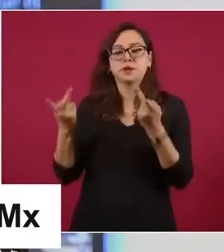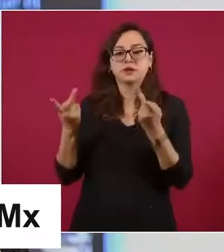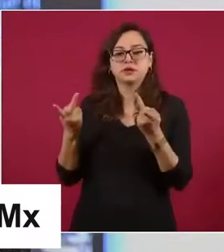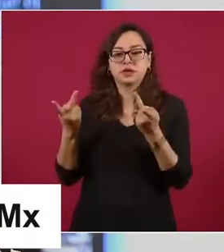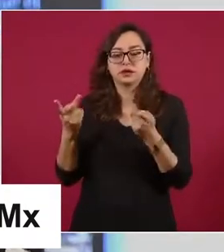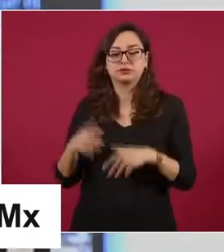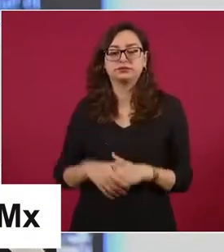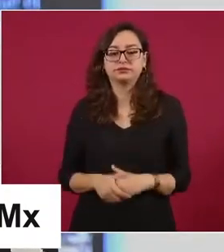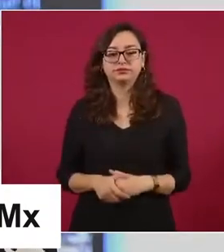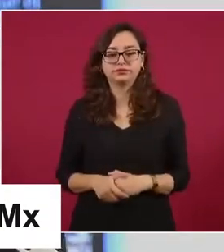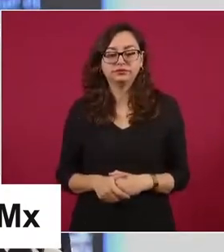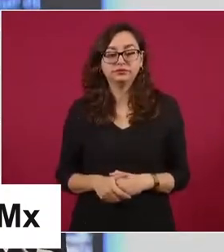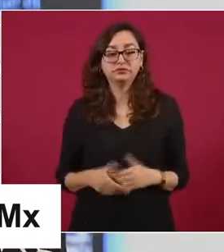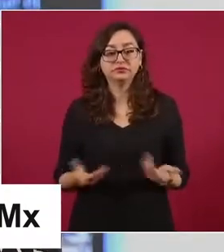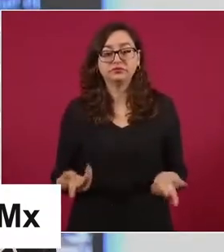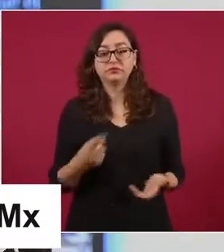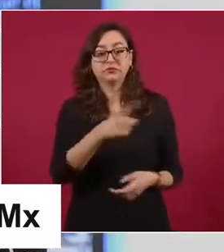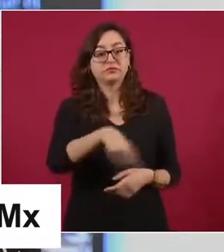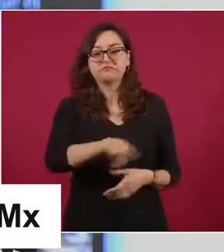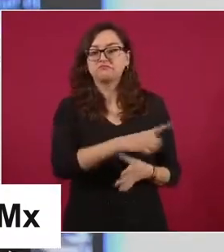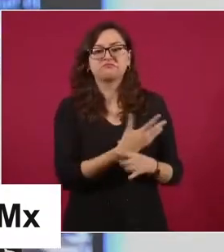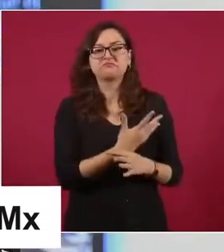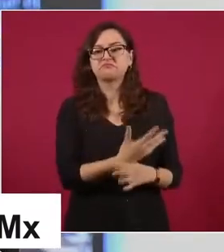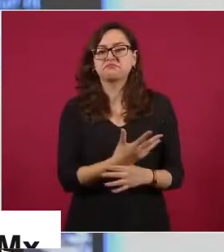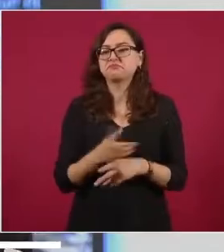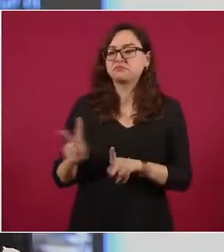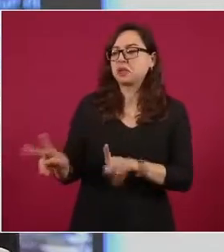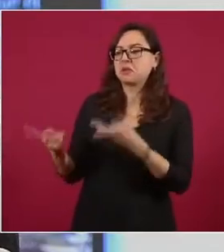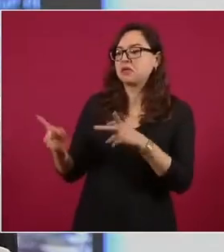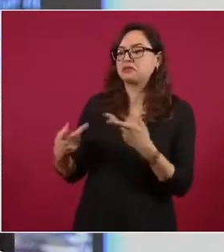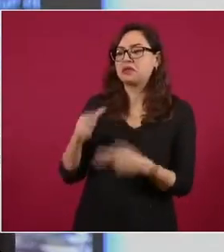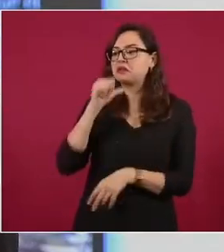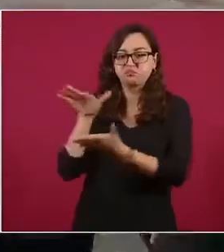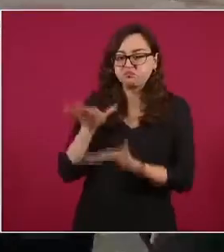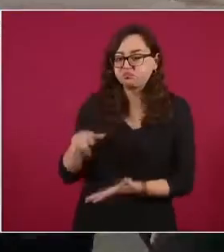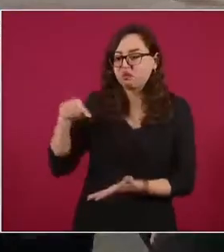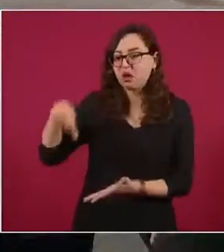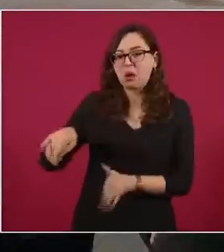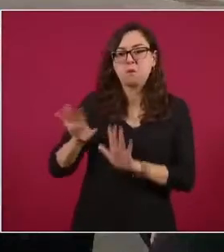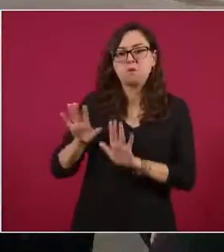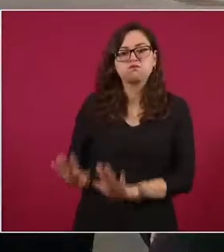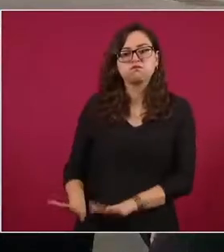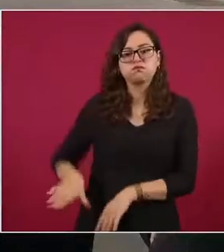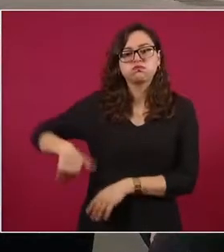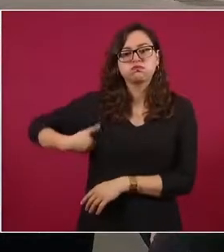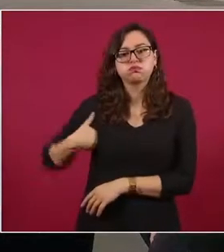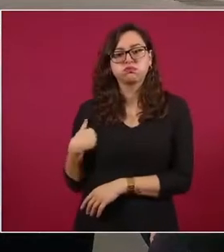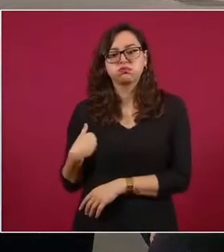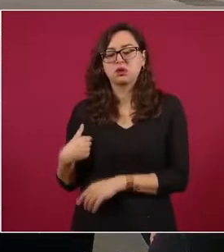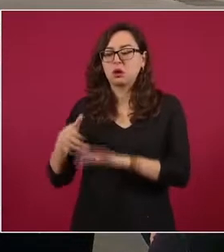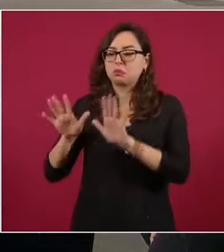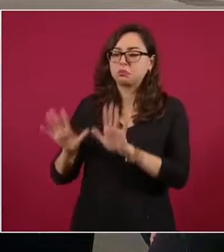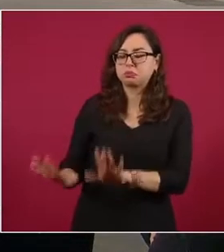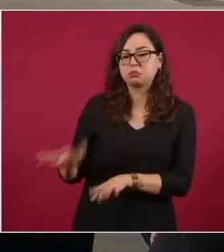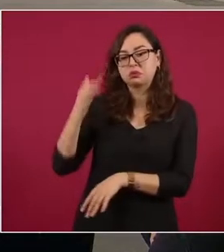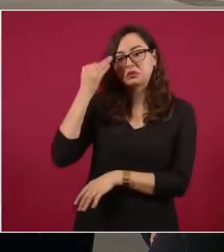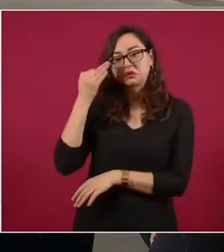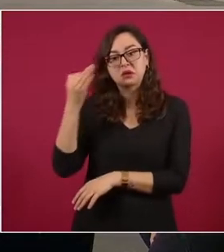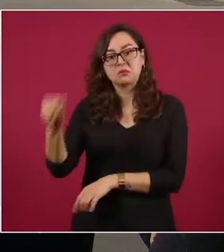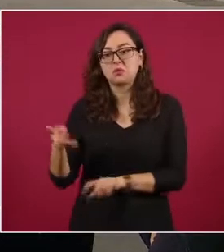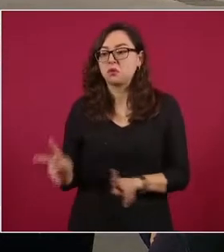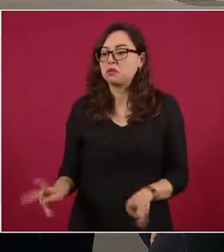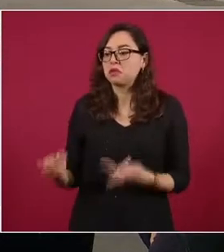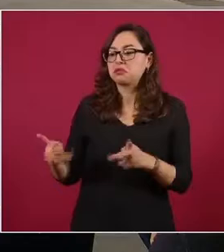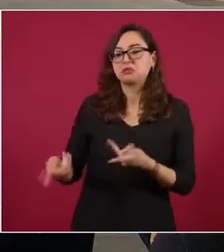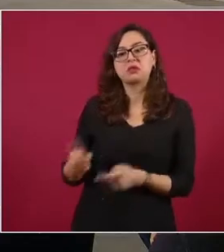también es falso. Se compraron alrededor de 24 mil libros de la editorial ética, la colección de novela policíaca, de los cuales